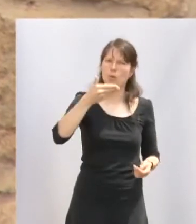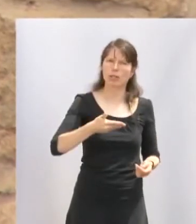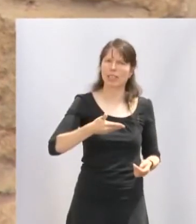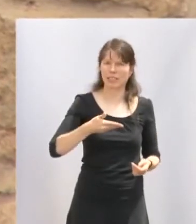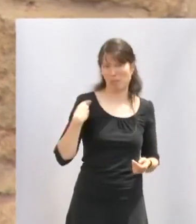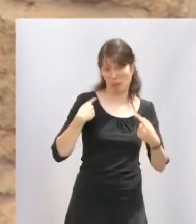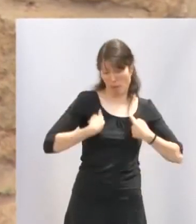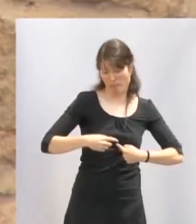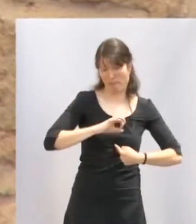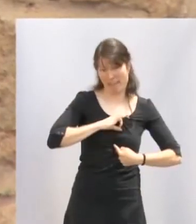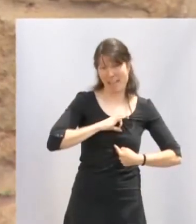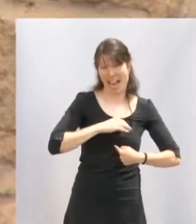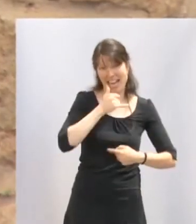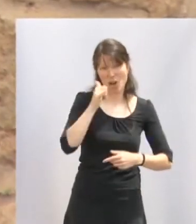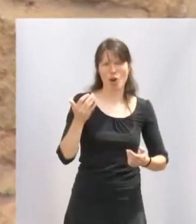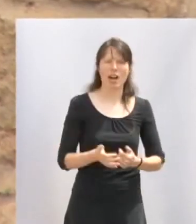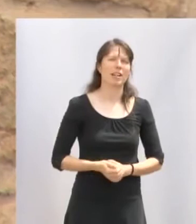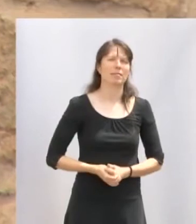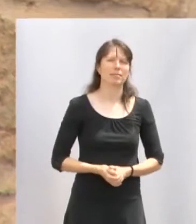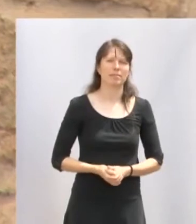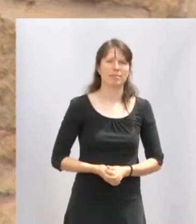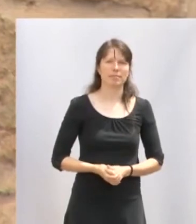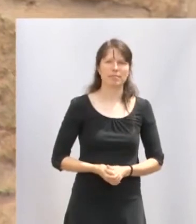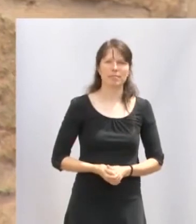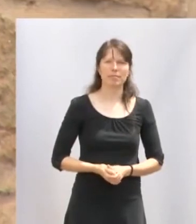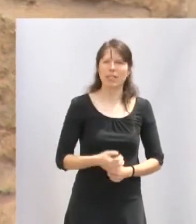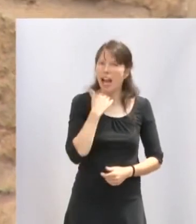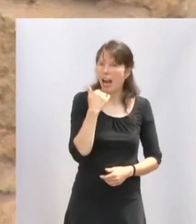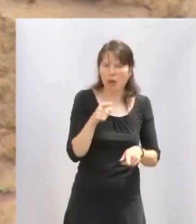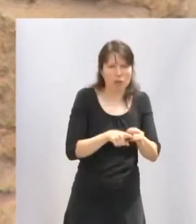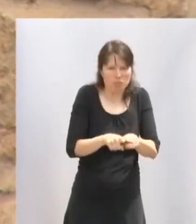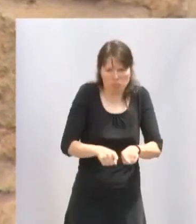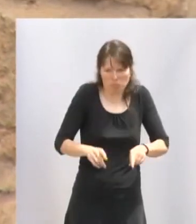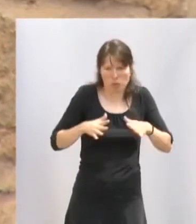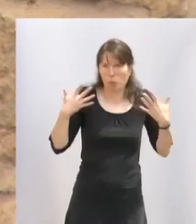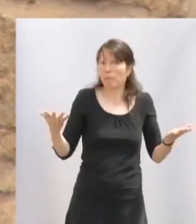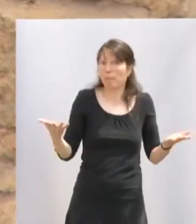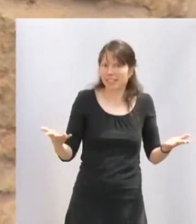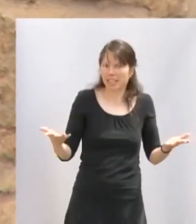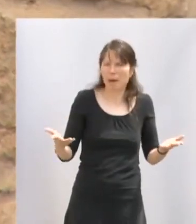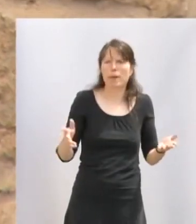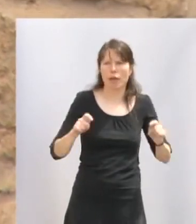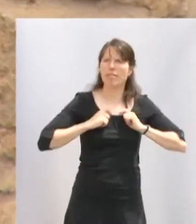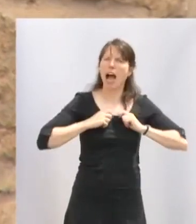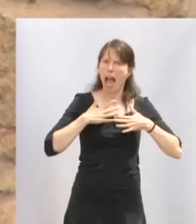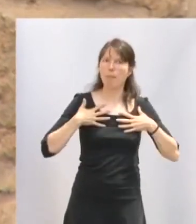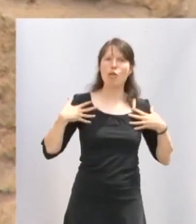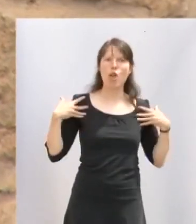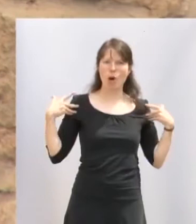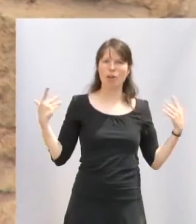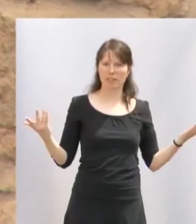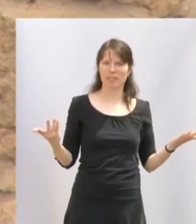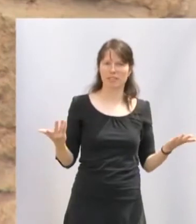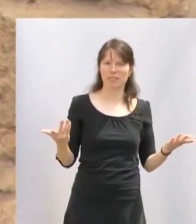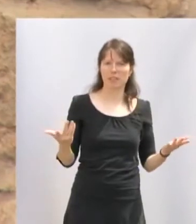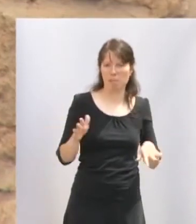medalla de la Rioja. Algo, sin duda, inesperado, pero verdaderamente emotivo para nosotros, para